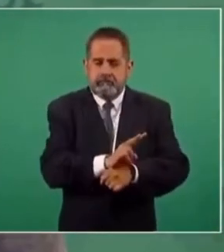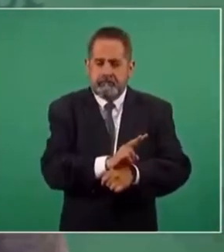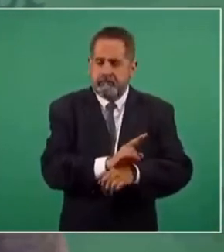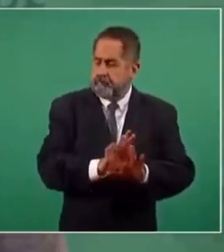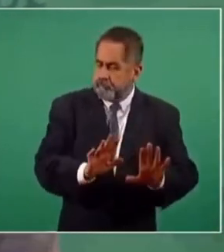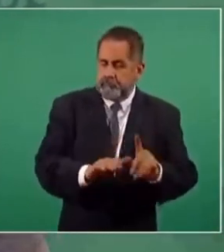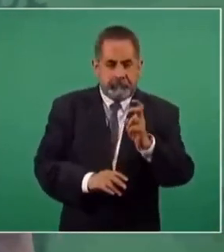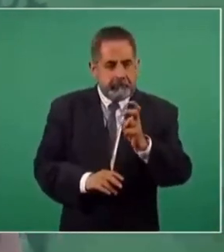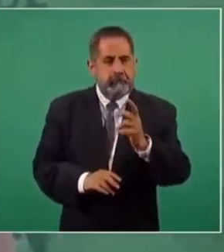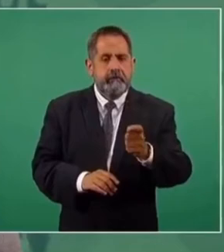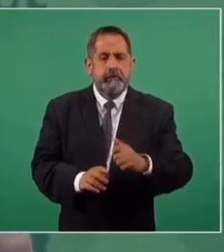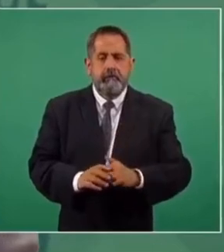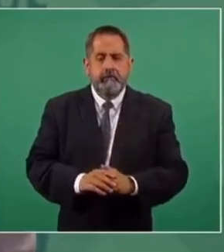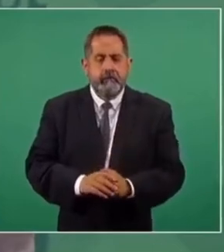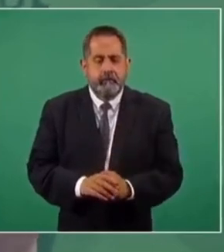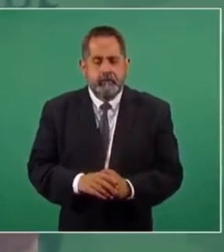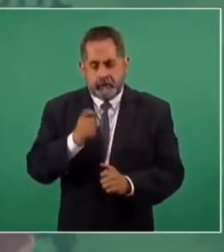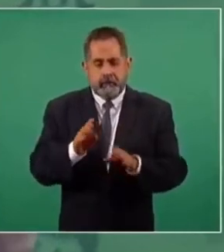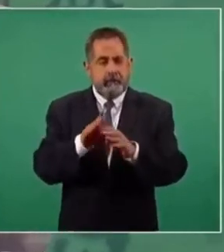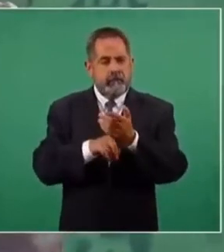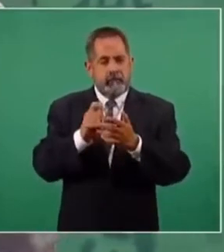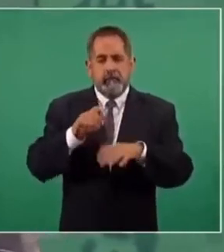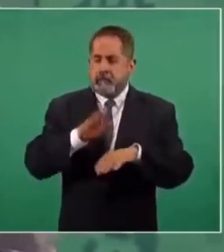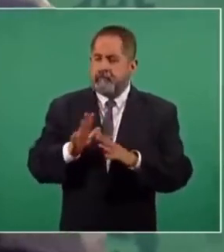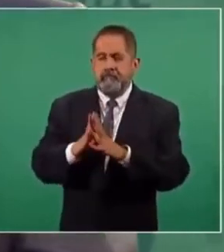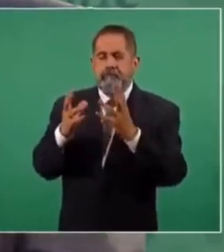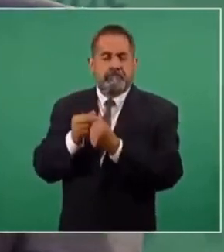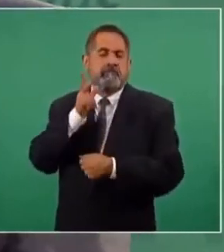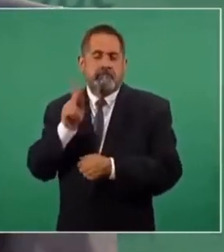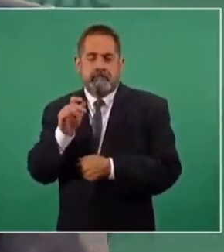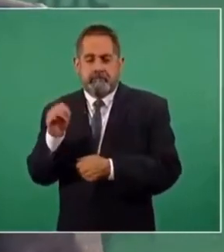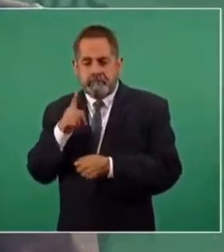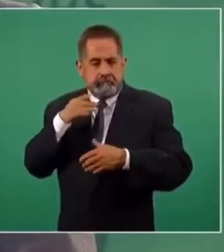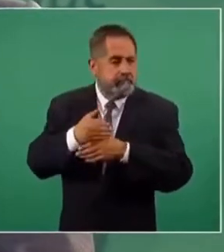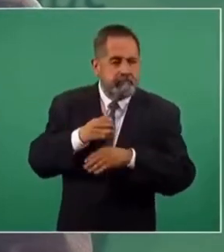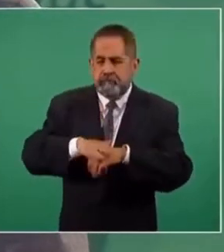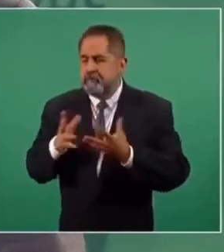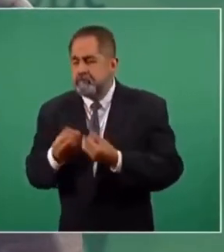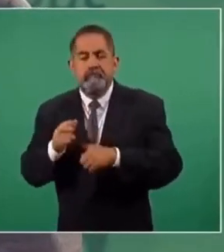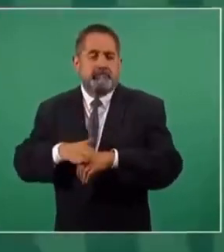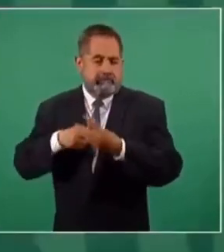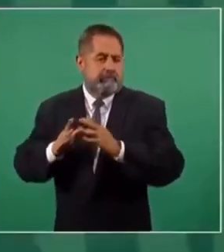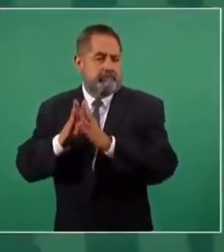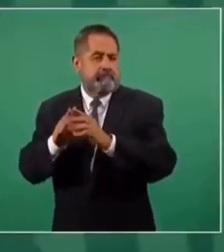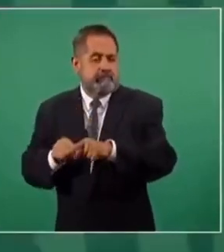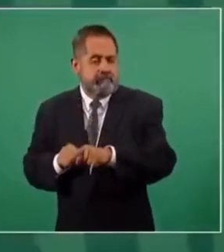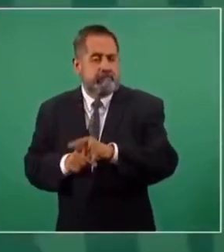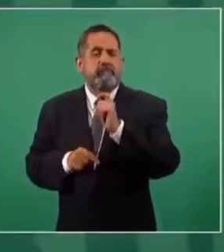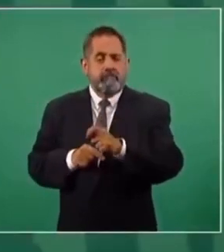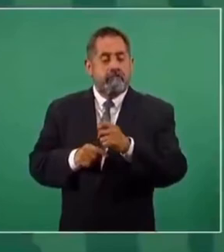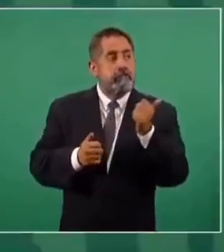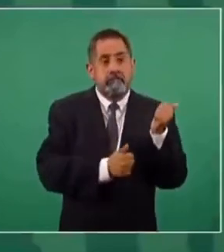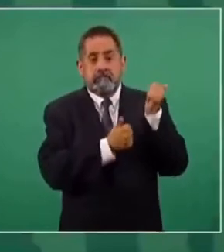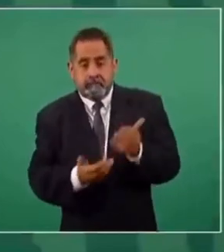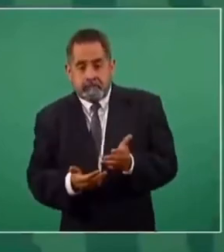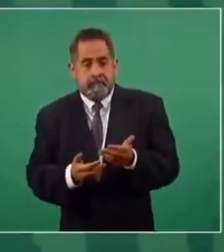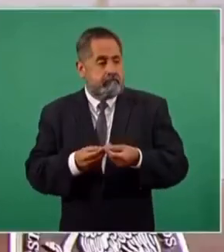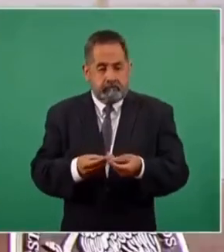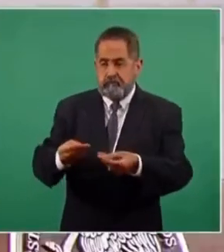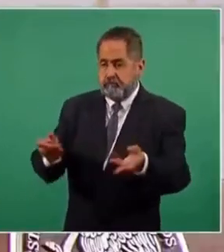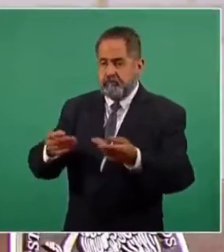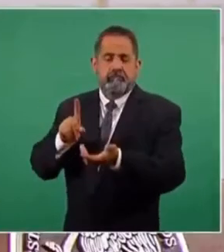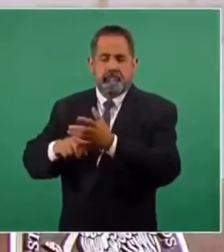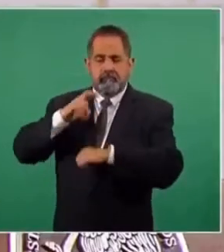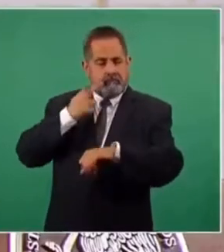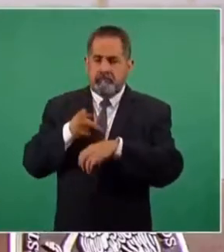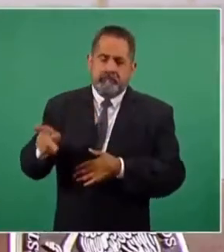y por eso va a tener mayor participación Pemex en todo lo que es la importación y la distribución